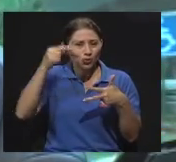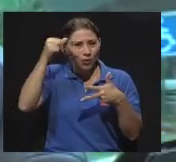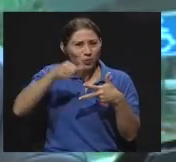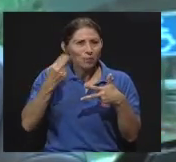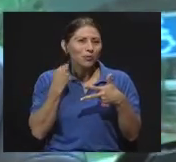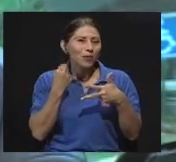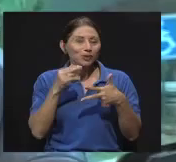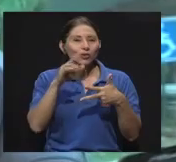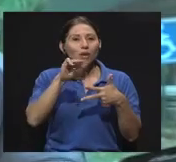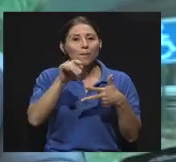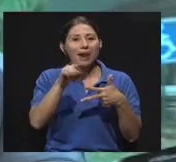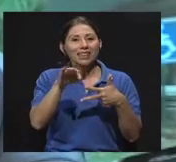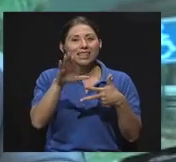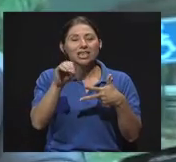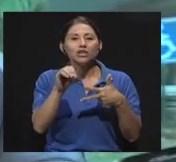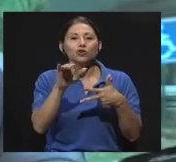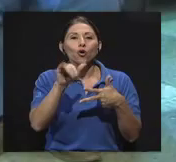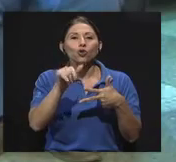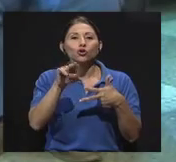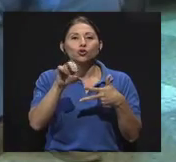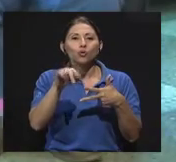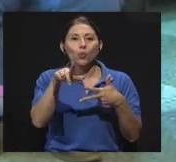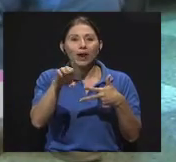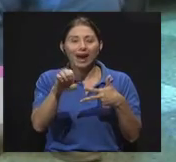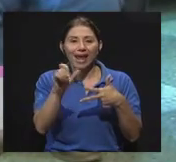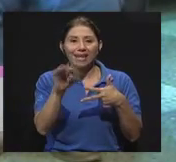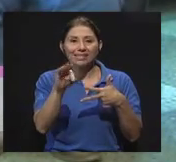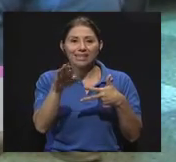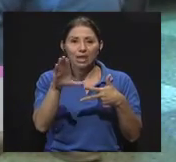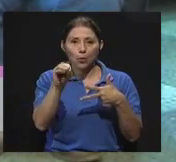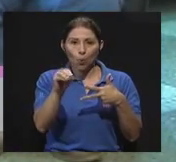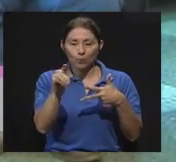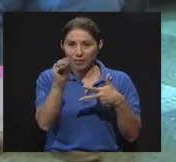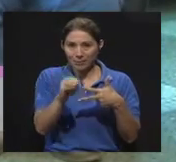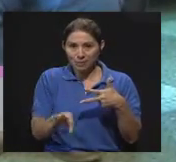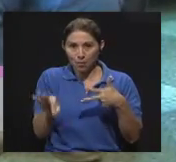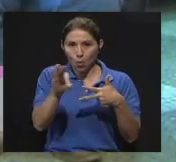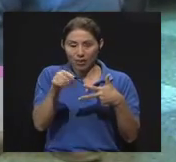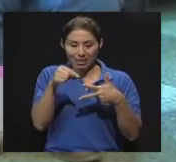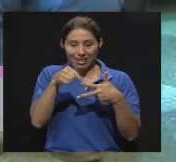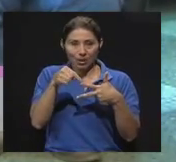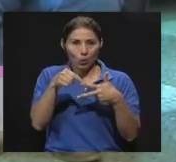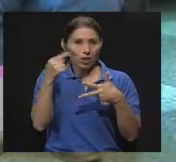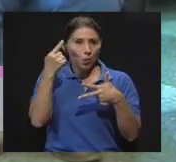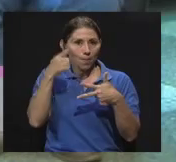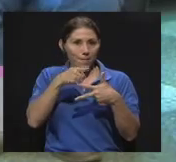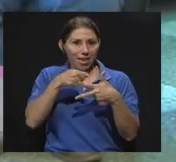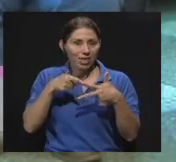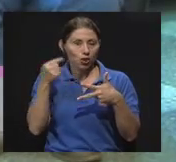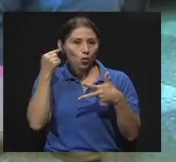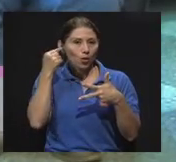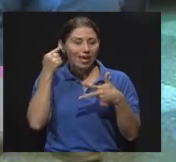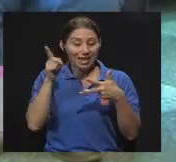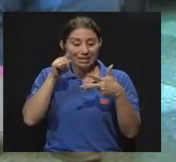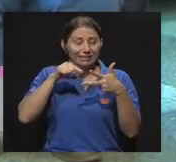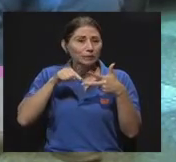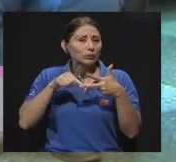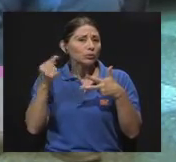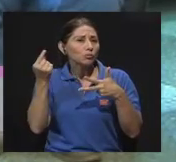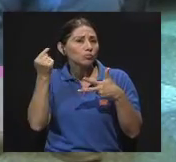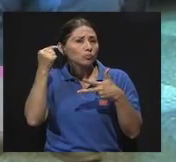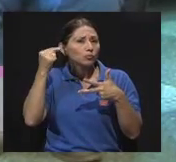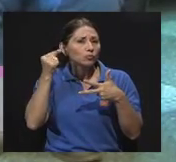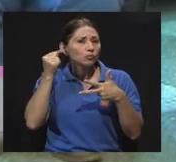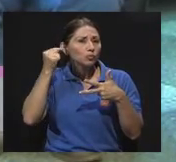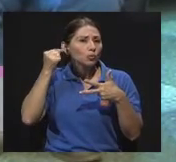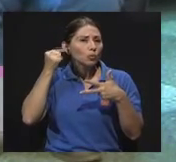el martillo, el yunque y el estribo, esa es la parte fundamental del oído medio. Del oído interno, conforme vamos profundizando